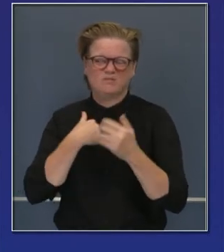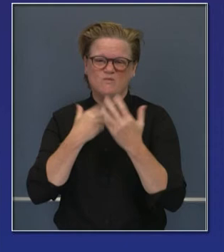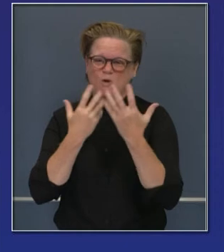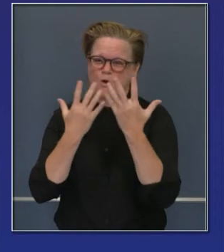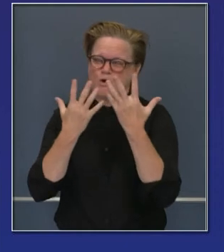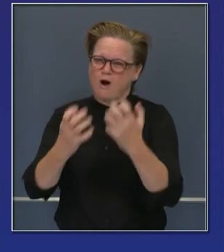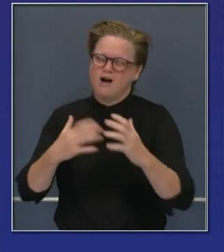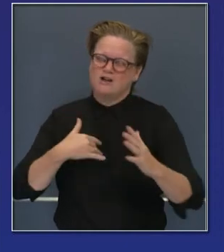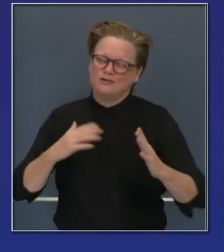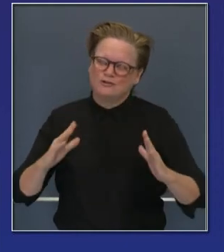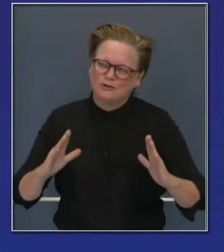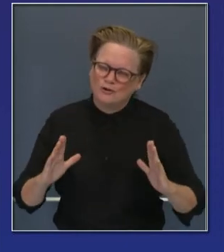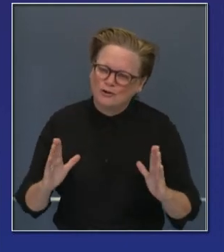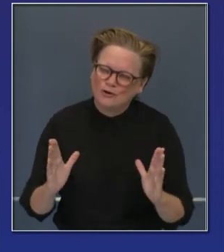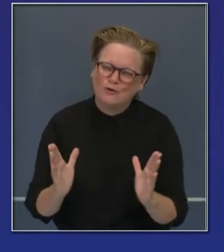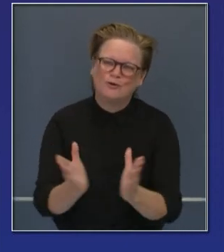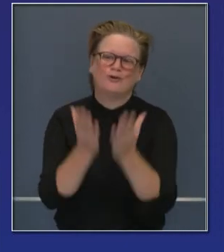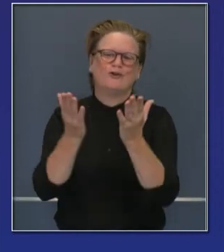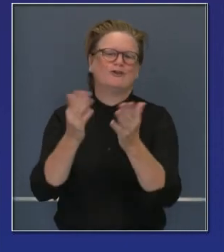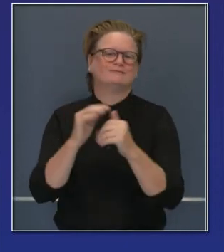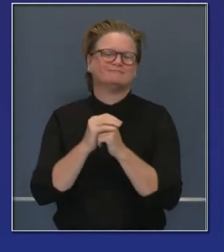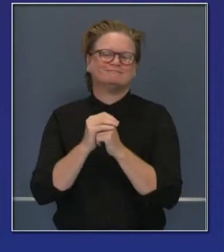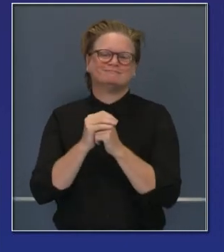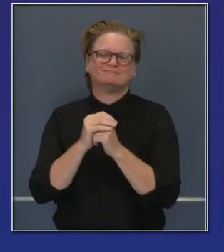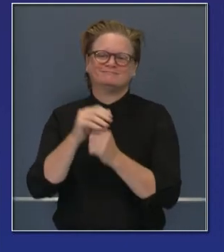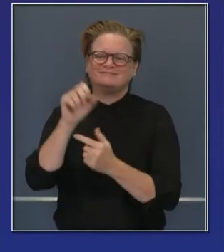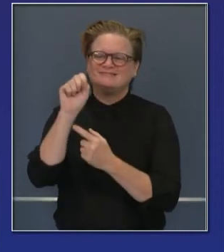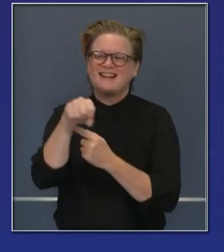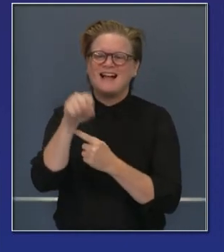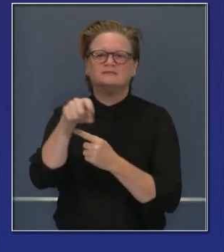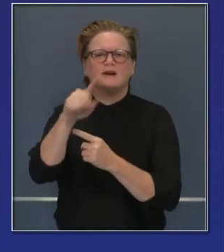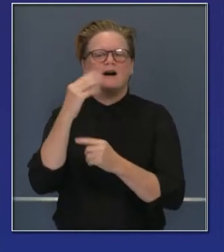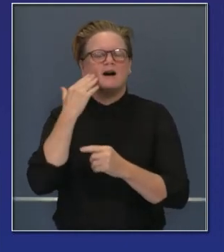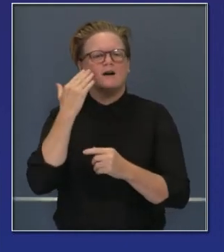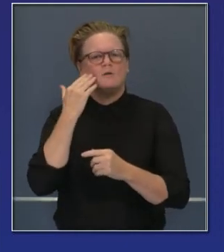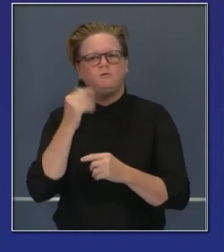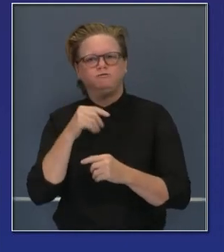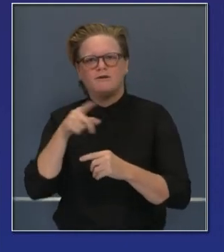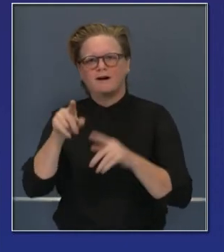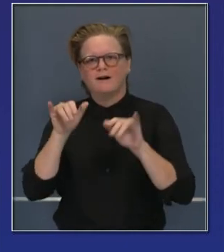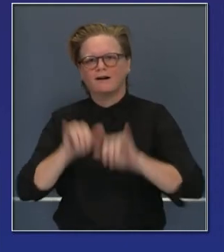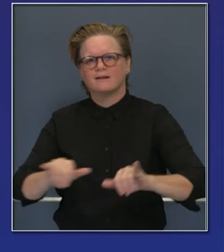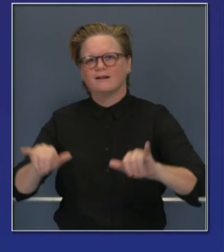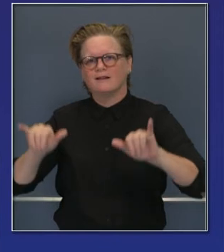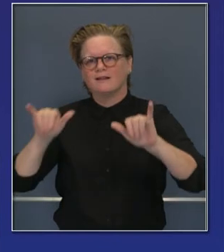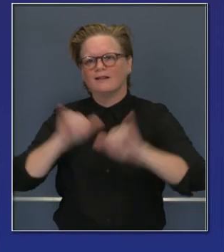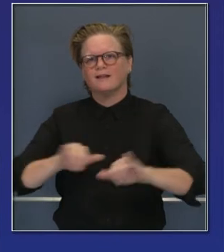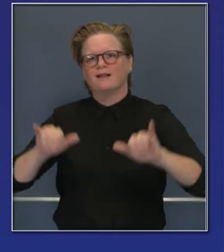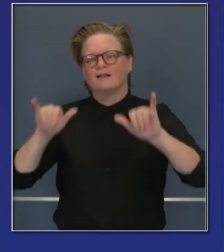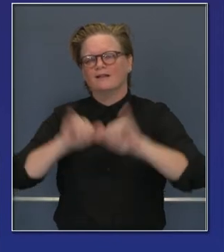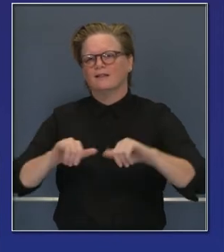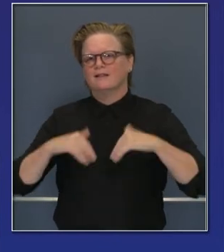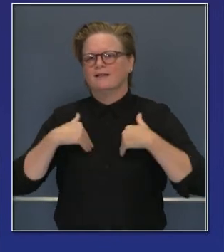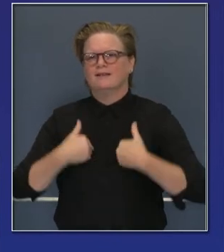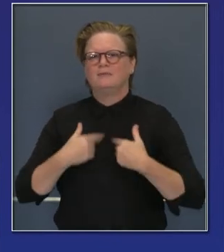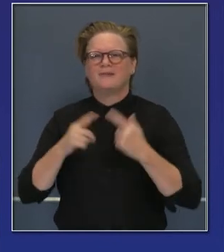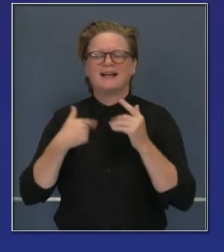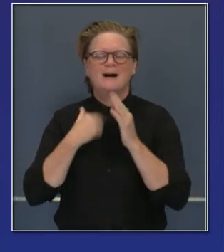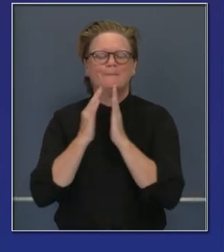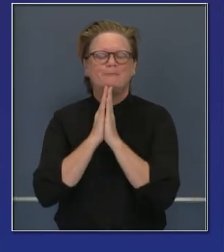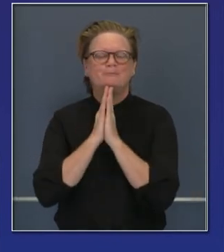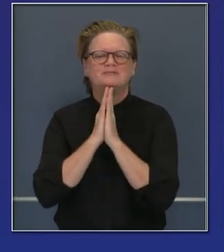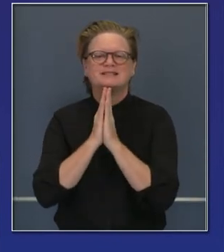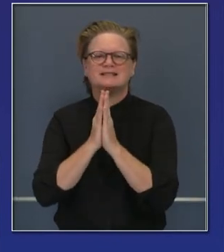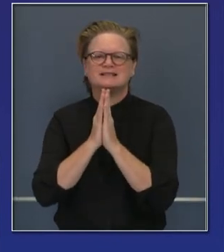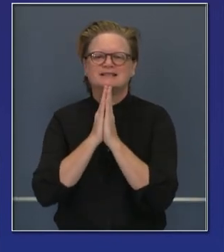Quiero realmente promover esta idea. Si han oído, use la mascarilla. Muchos están hartos de usarla, pero les pedimos